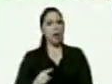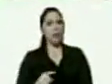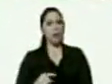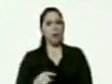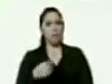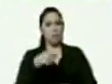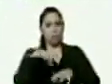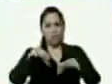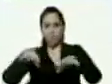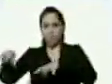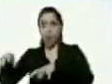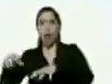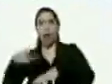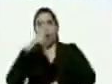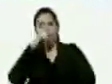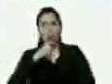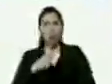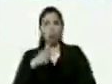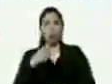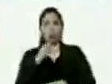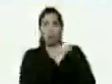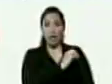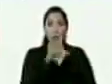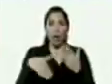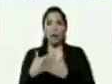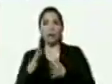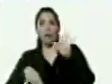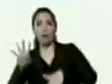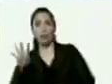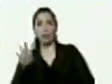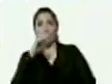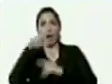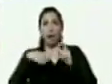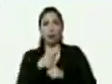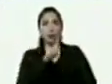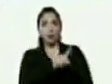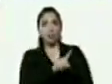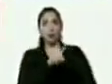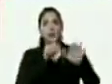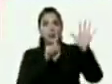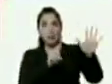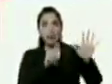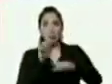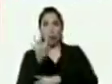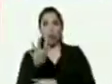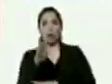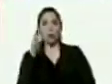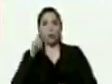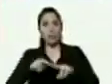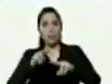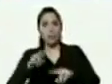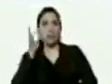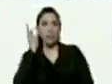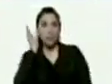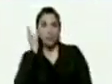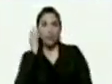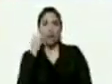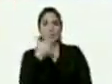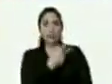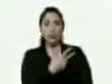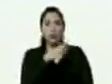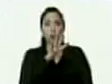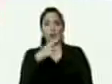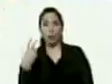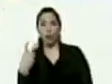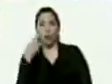en diferentes edades de 0 a 14 años tenemos 164 niñas tenemos 242 niños donde estos niños